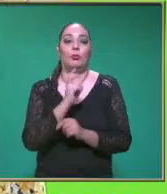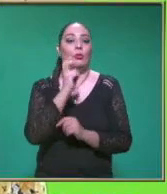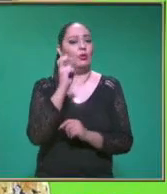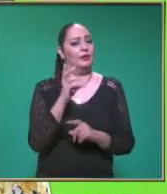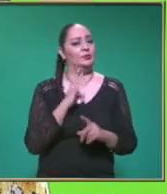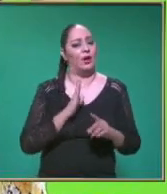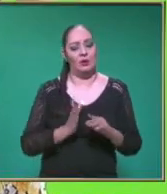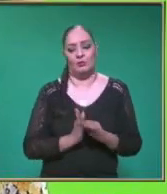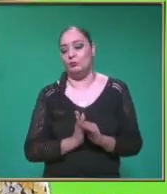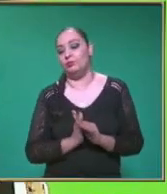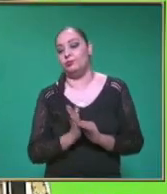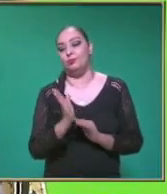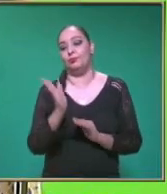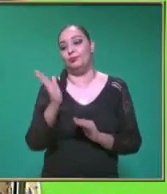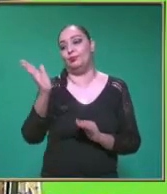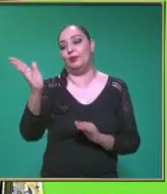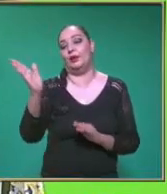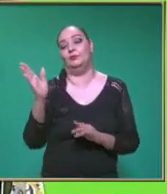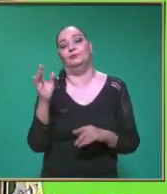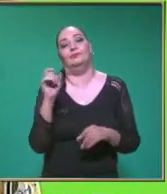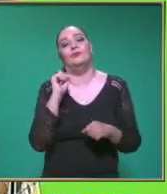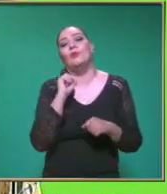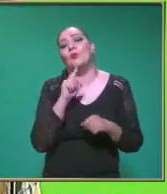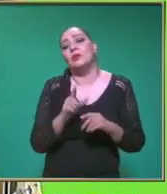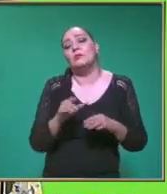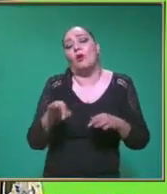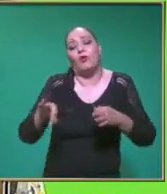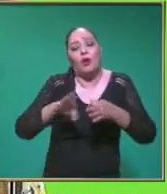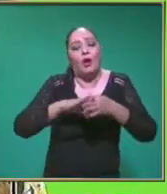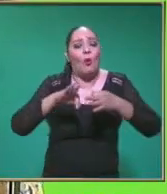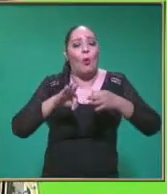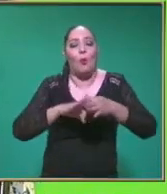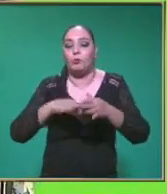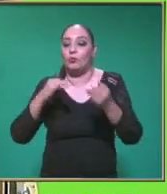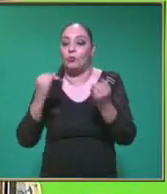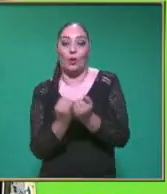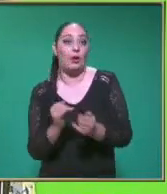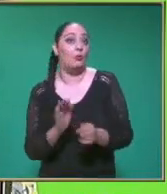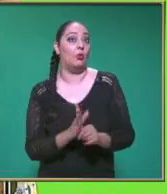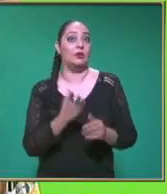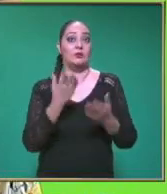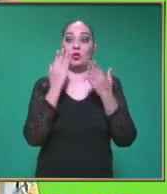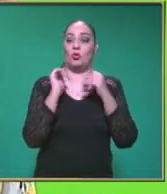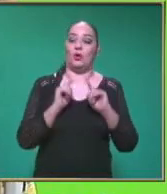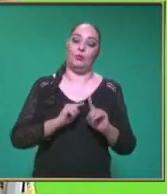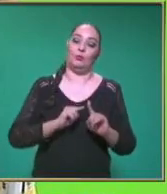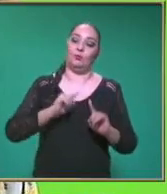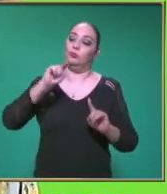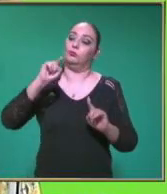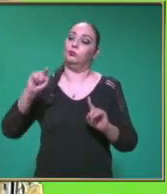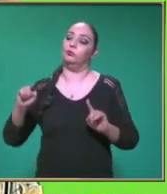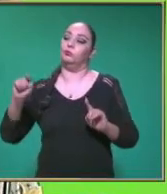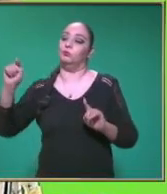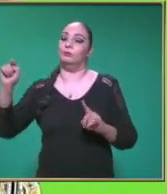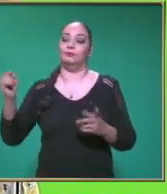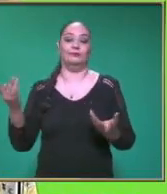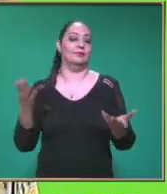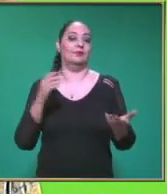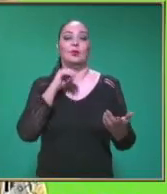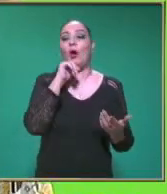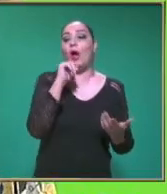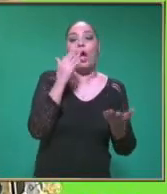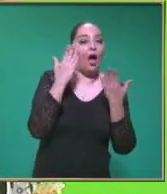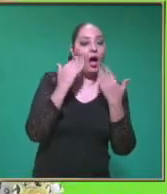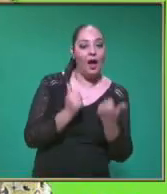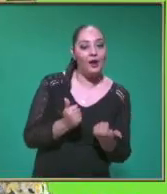No hubo alteraciones Por eso En su recta No existen Picos Diferentes O cortes Que le llamamos En física Cortes En